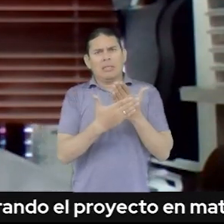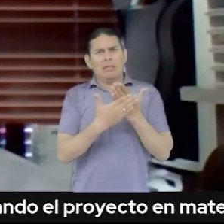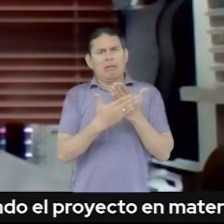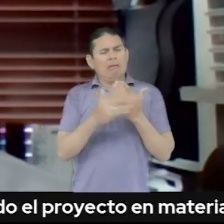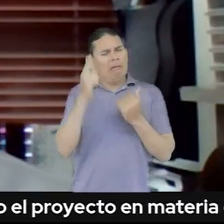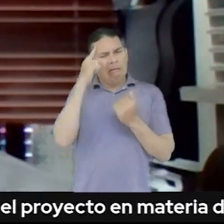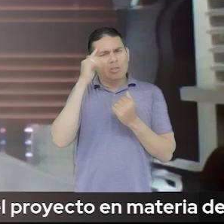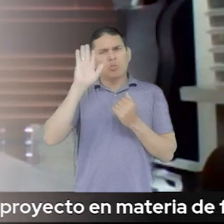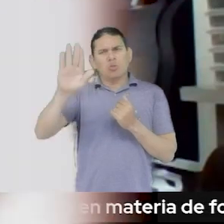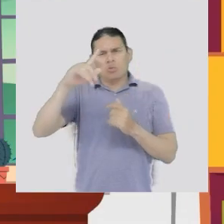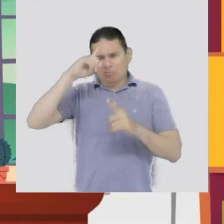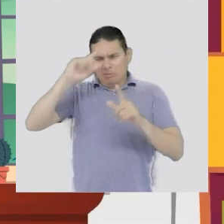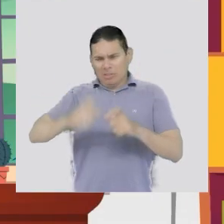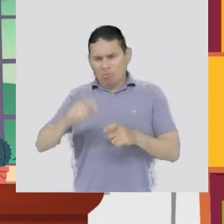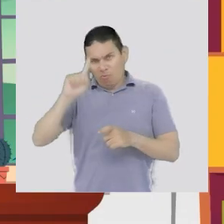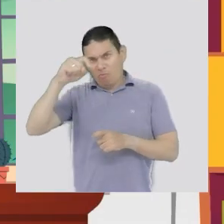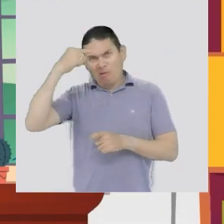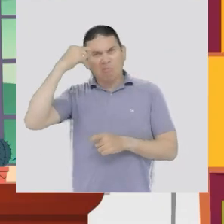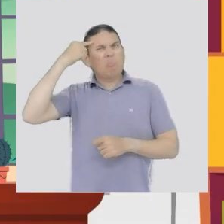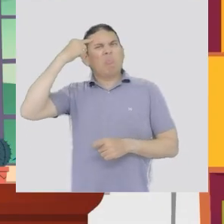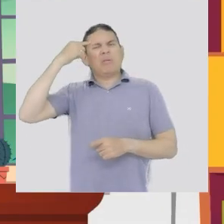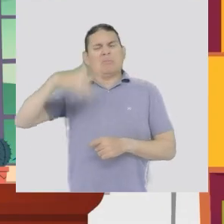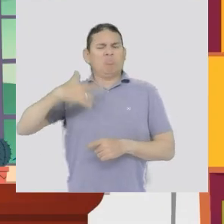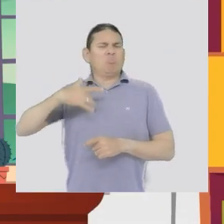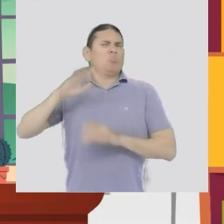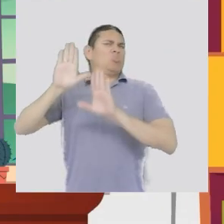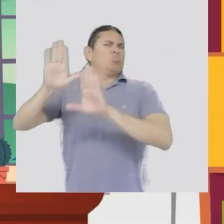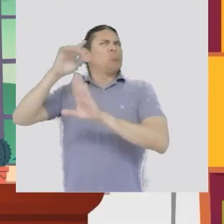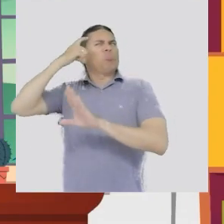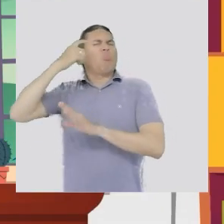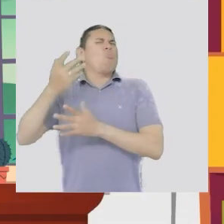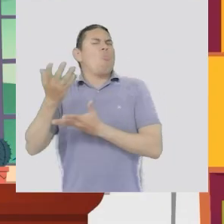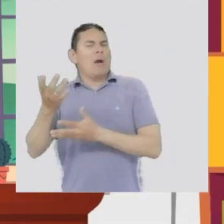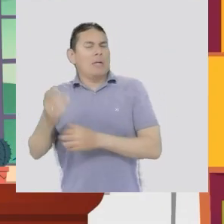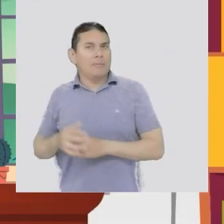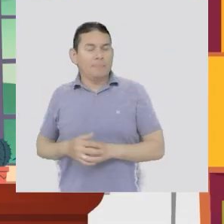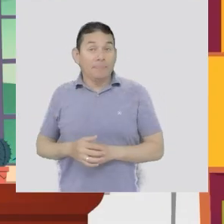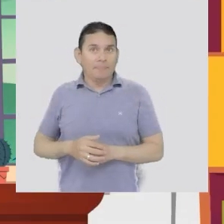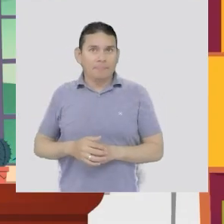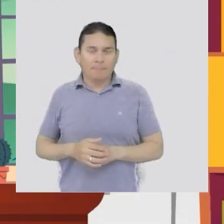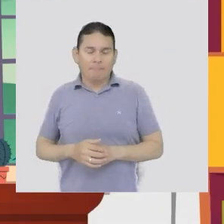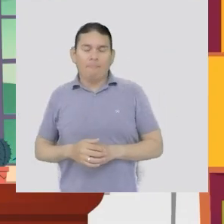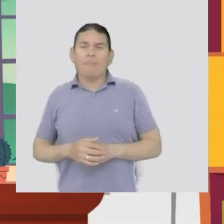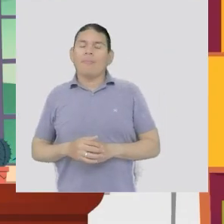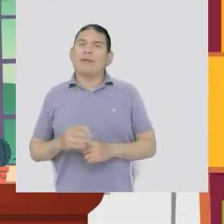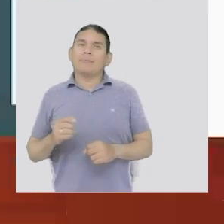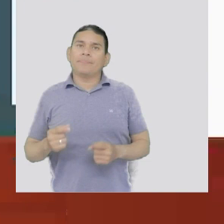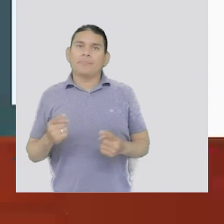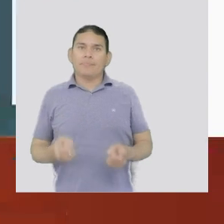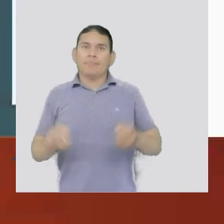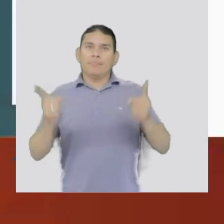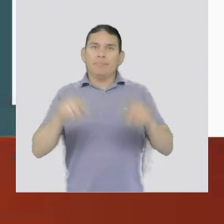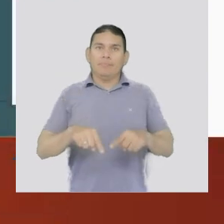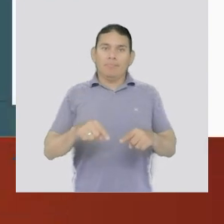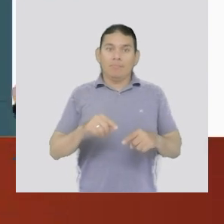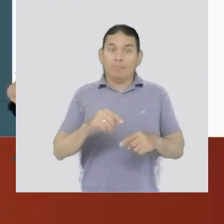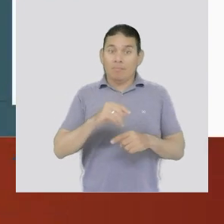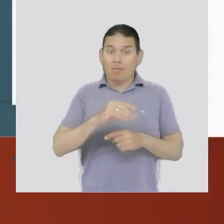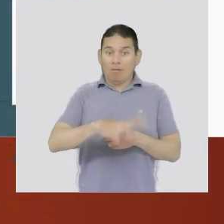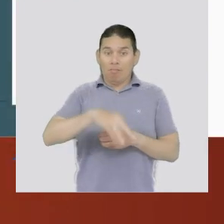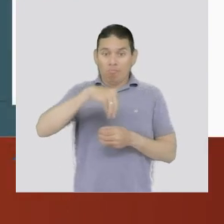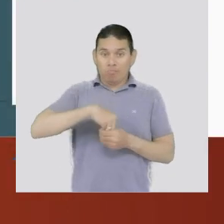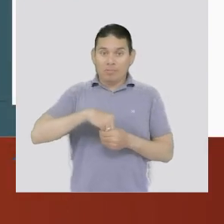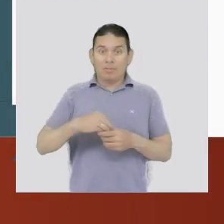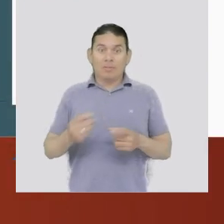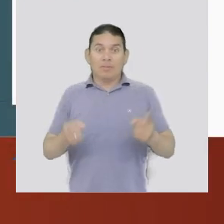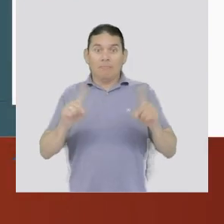que nos dicen qué está pensando el Estado en términos de lo que es la garantía de los derechos. Por otra parte, hay